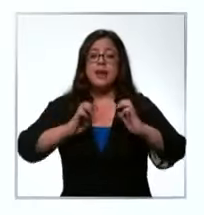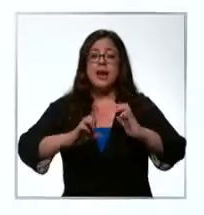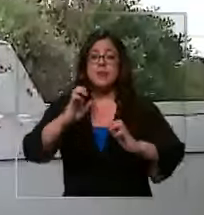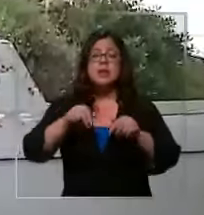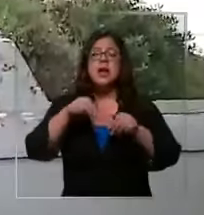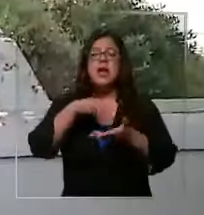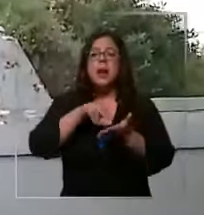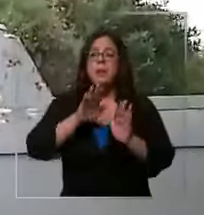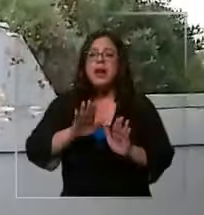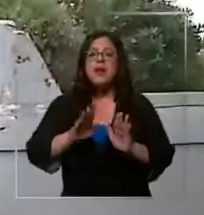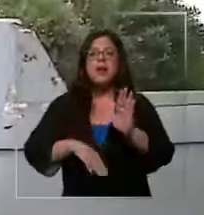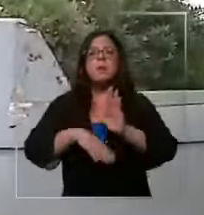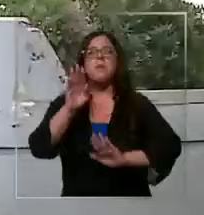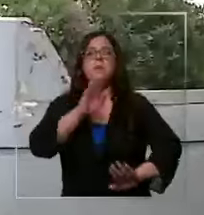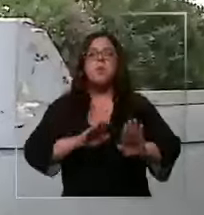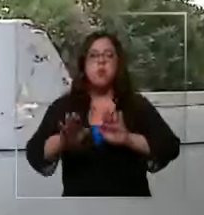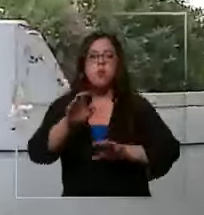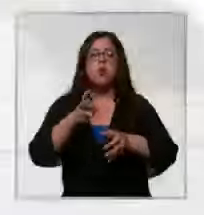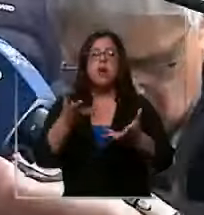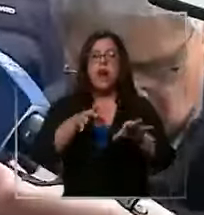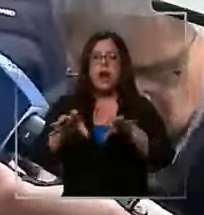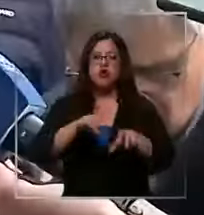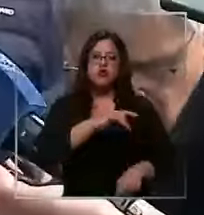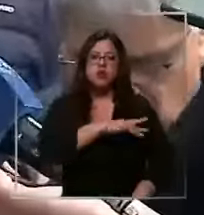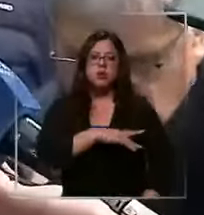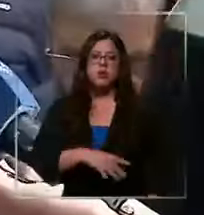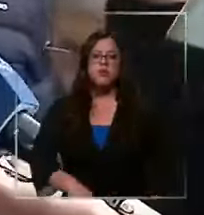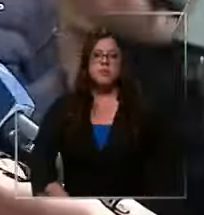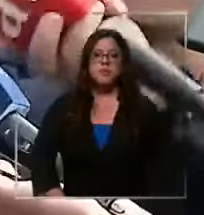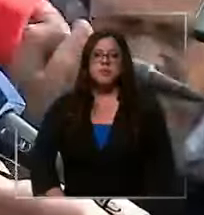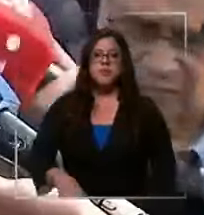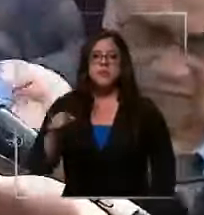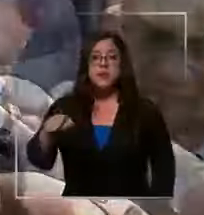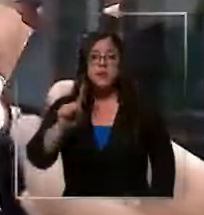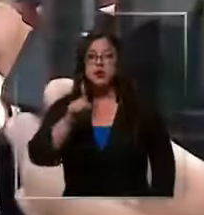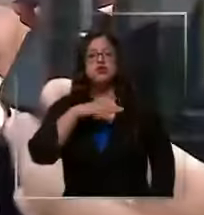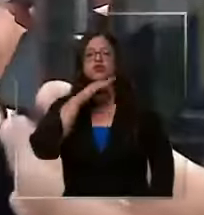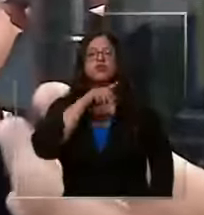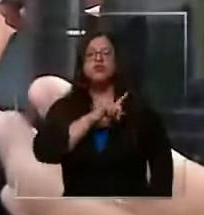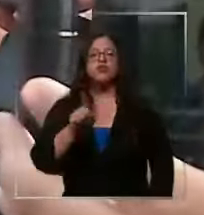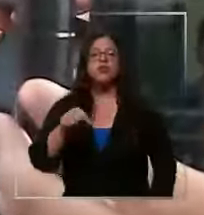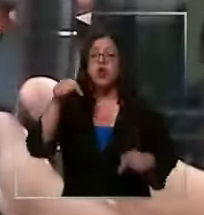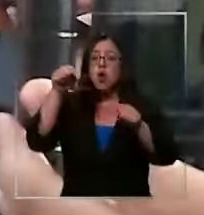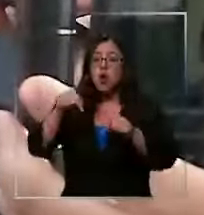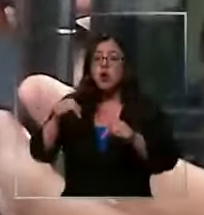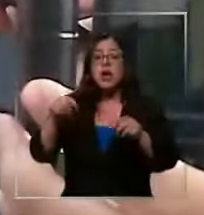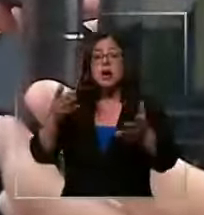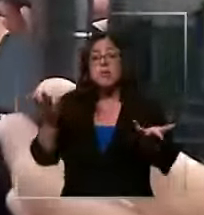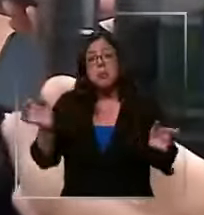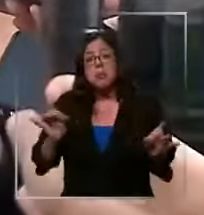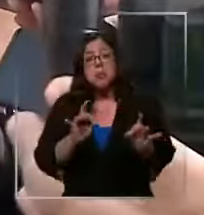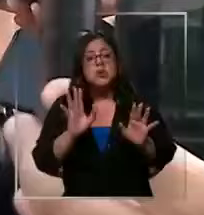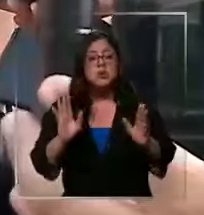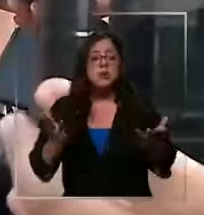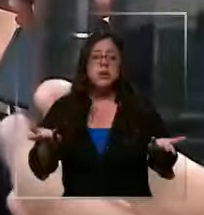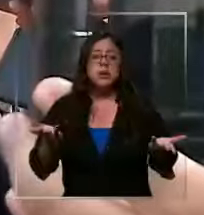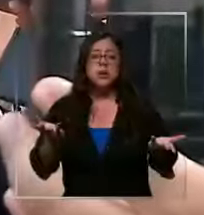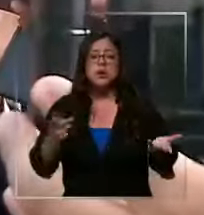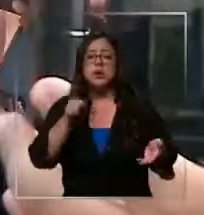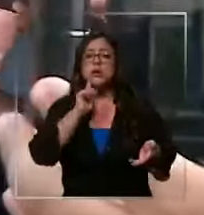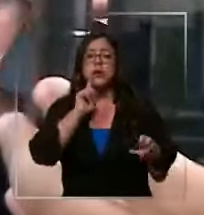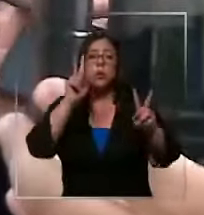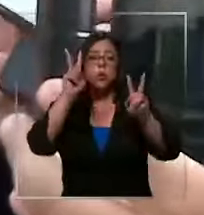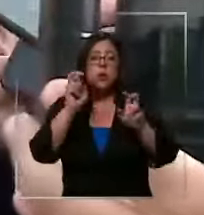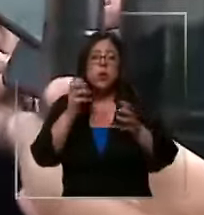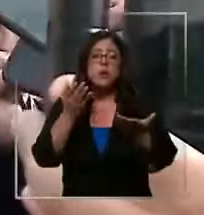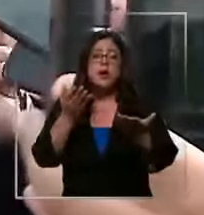esperaban una mayor protección al producto nacional. Esas medidas no son suficientes. Si hoy día nosotros hubiéramos tenido una medida